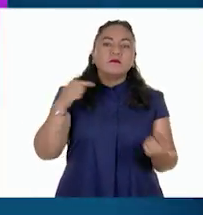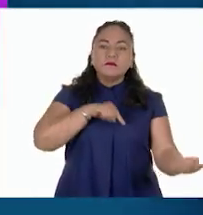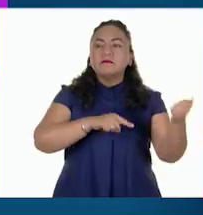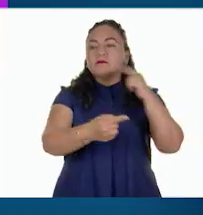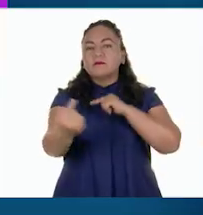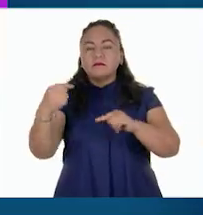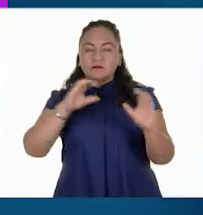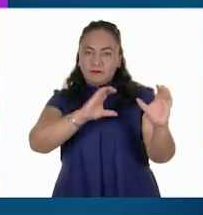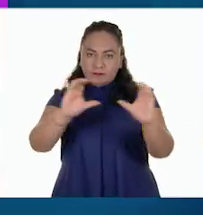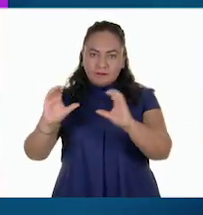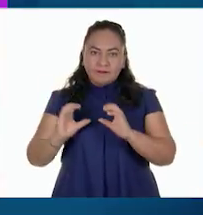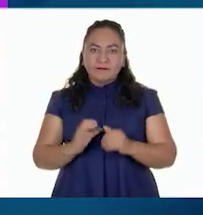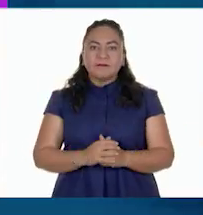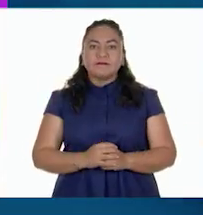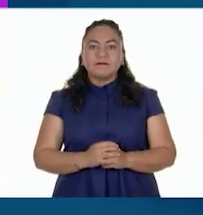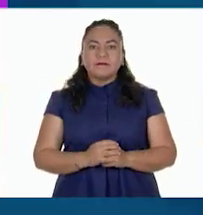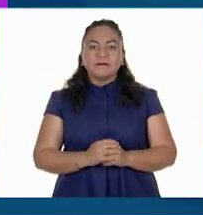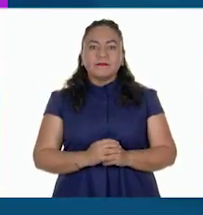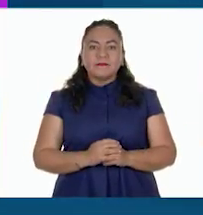a los otros.